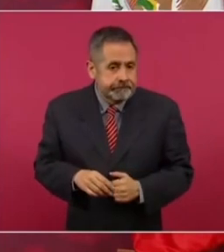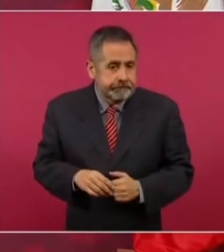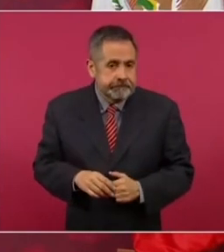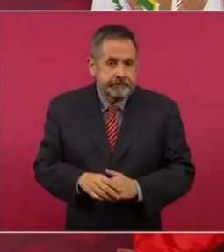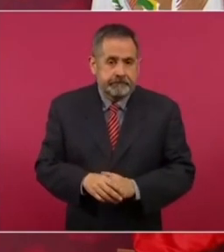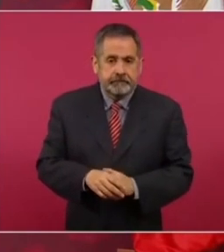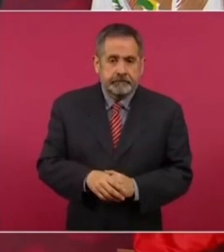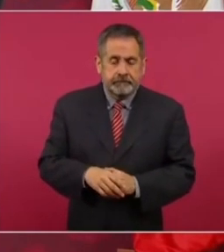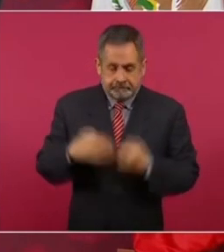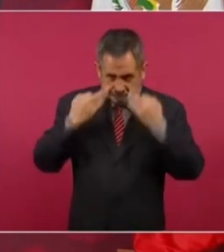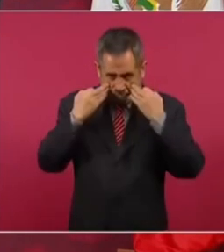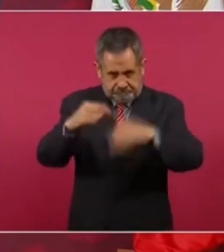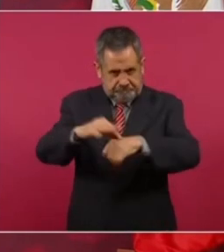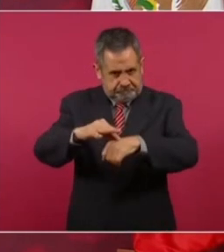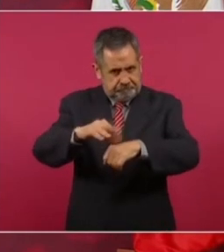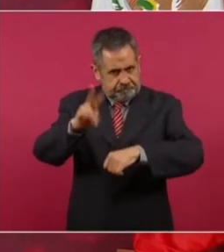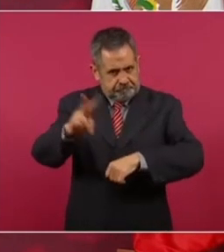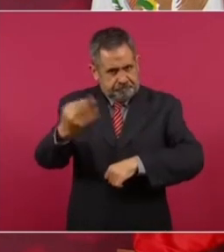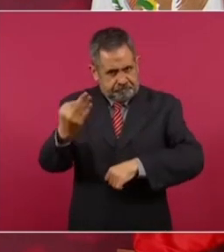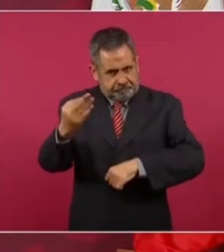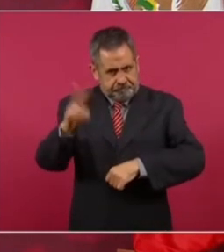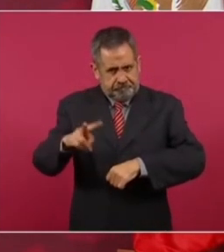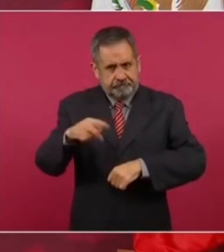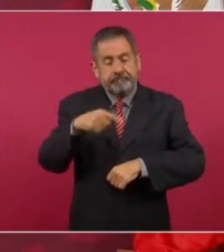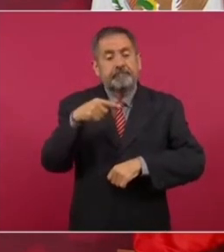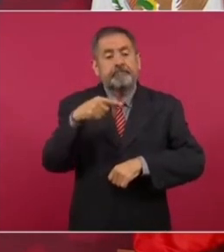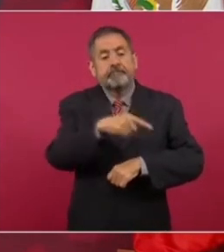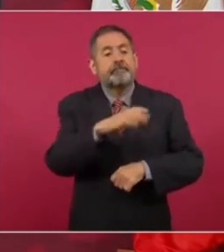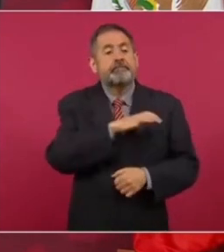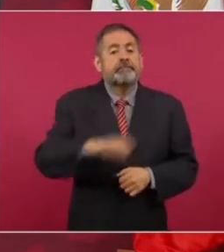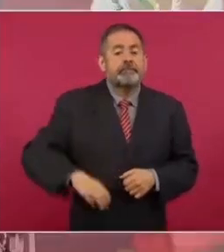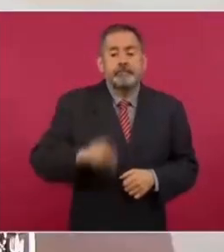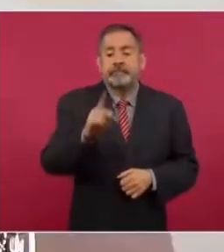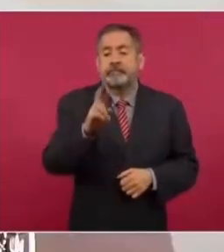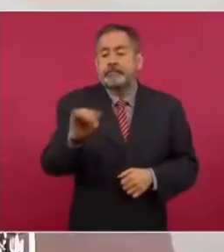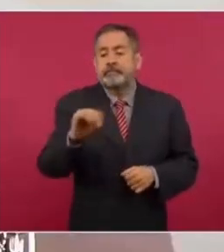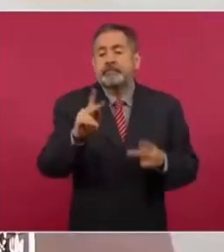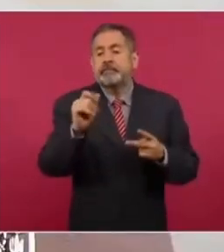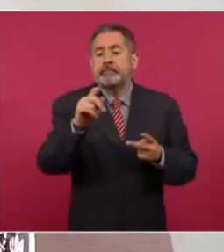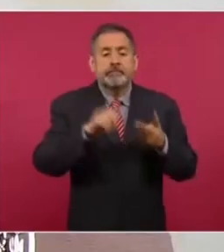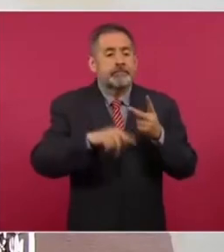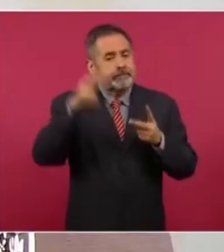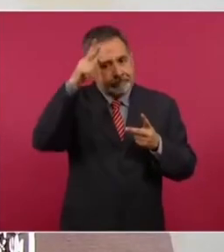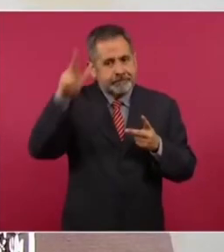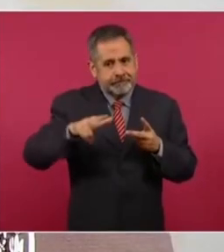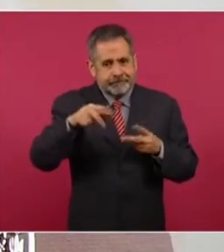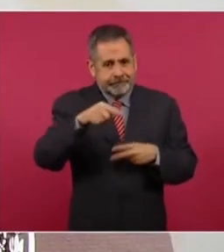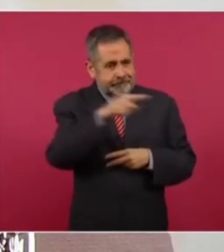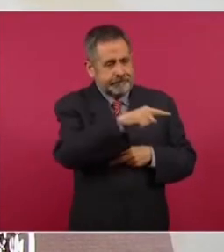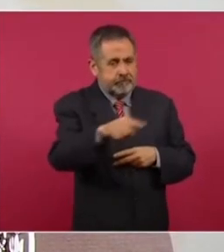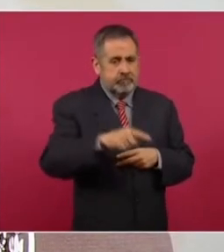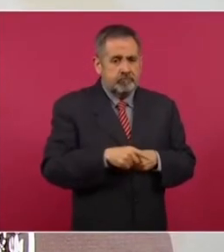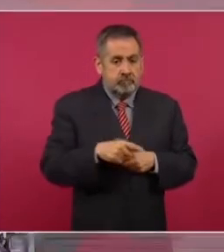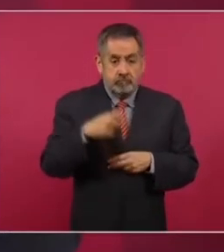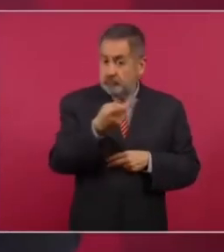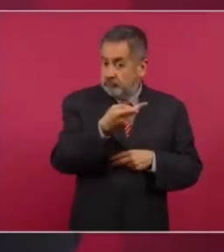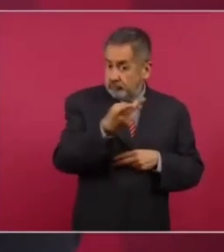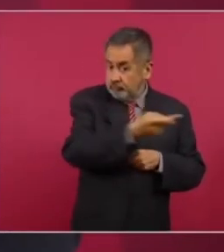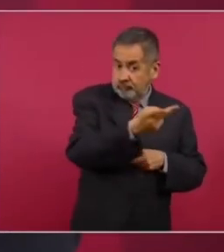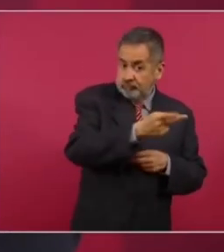y me consta de que la candidata del PRI del PAN en Hidalgo sostuvo